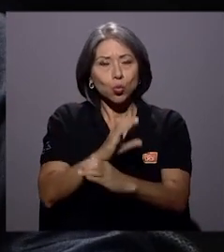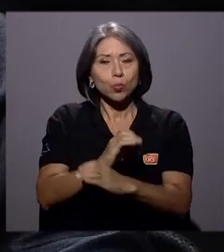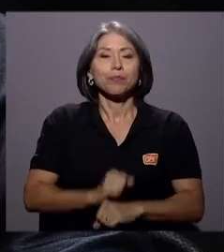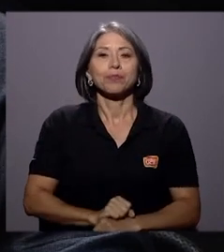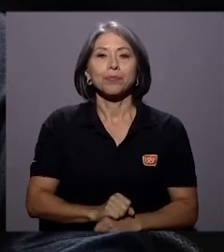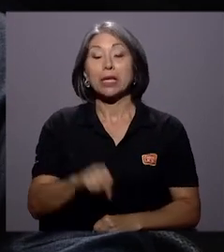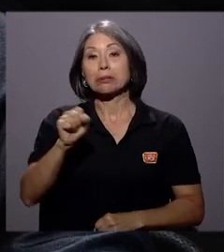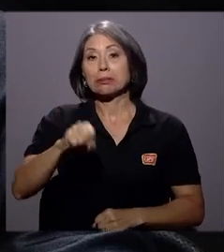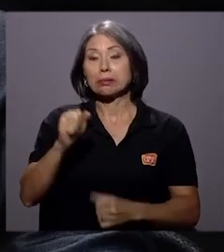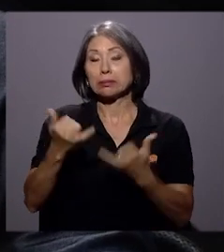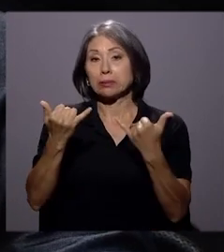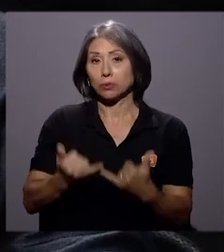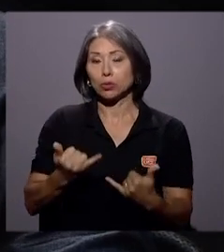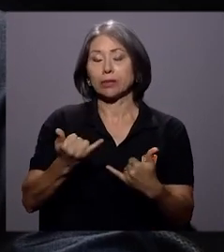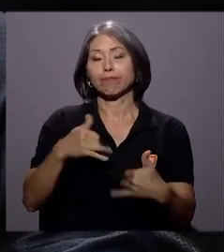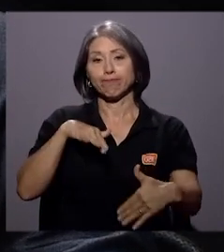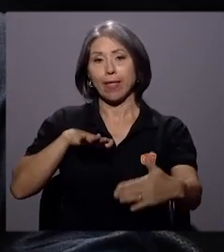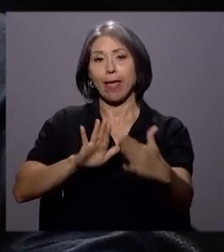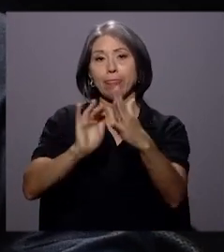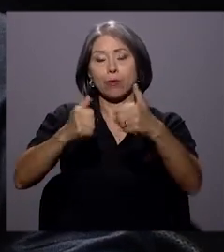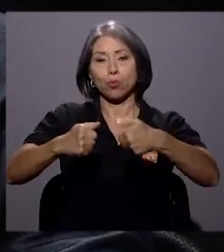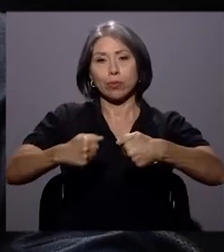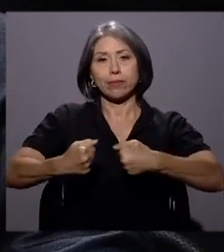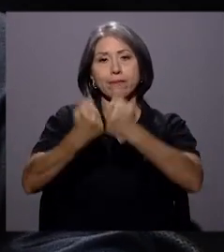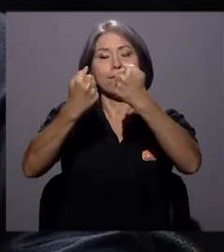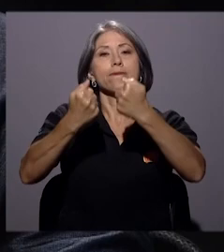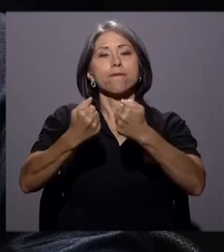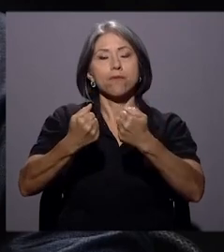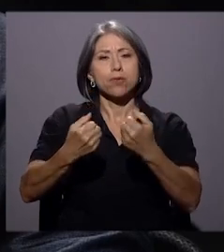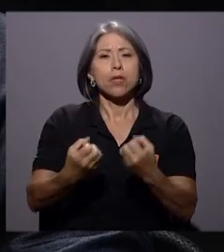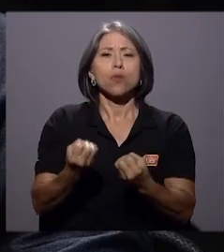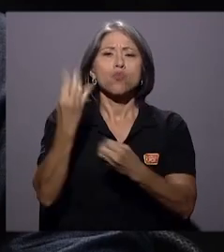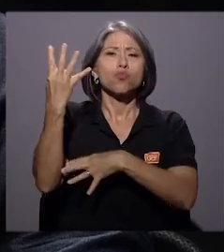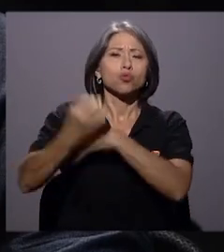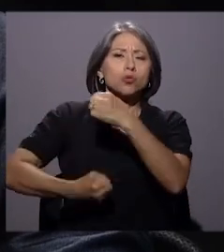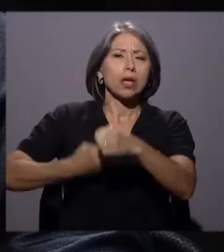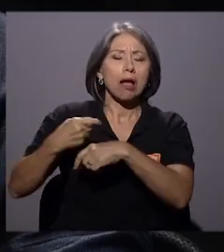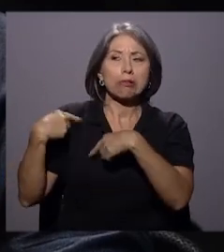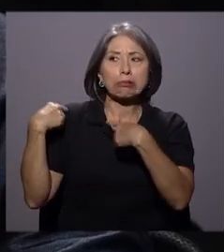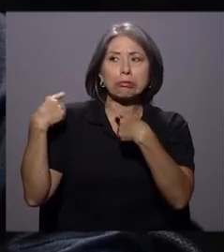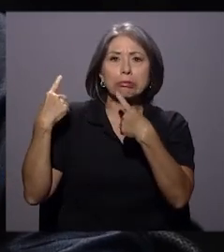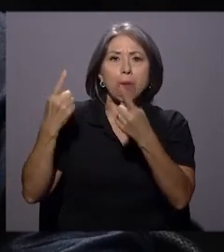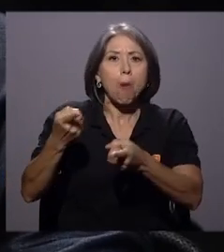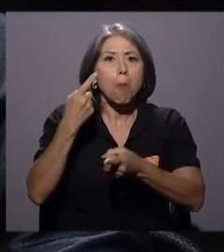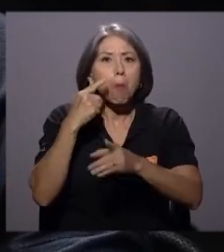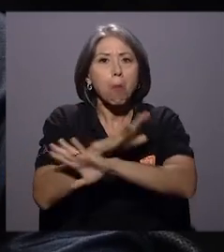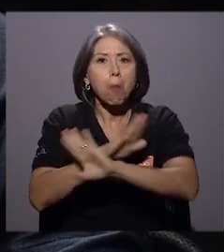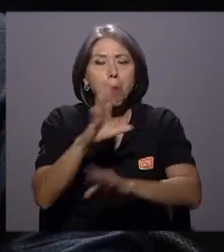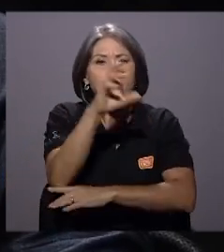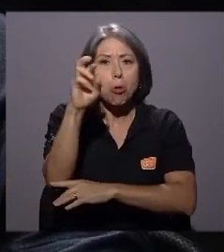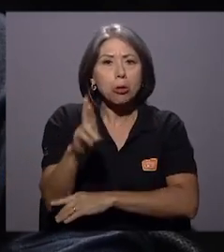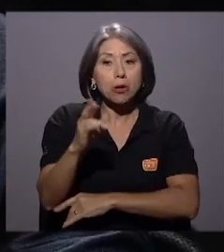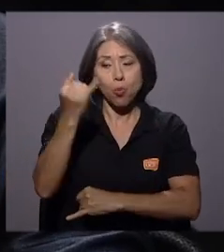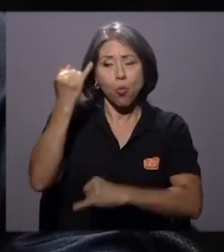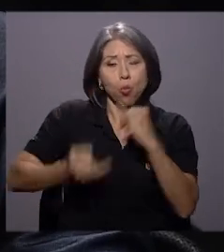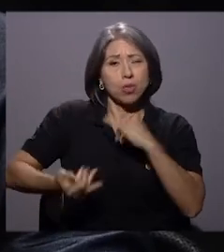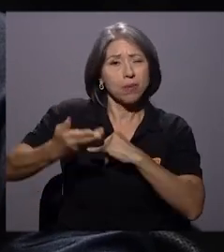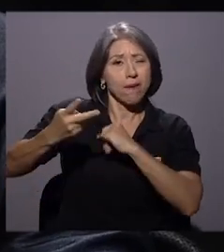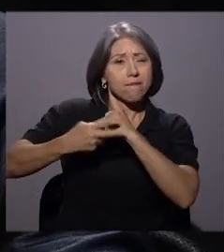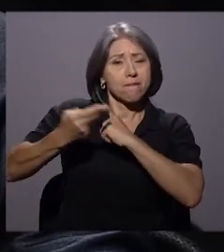ante un desafío de muchos años que no se veía en Costa Rica. El último fue el de la